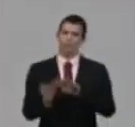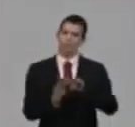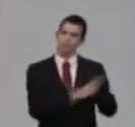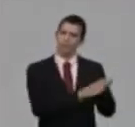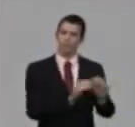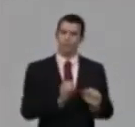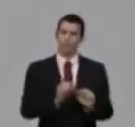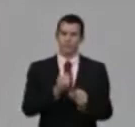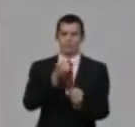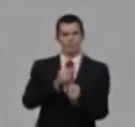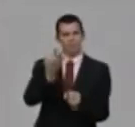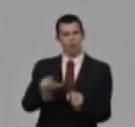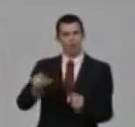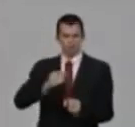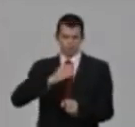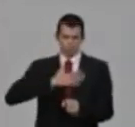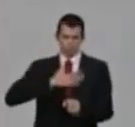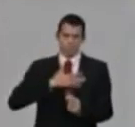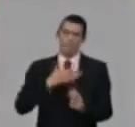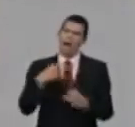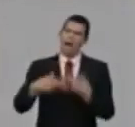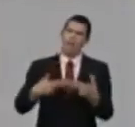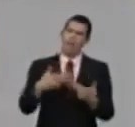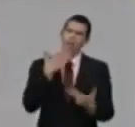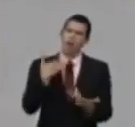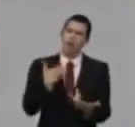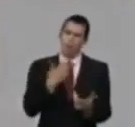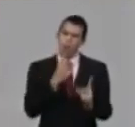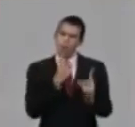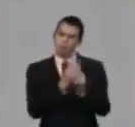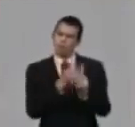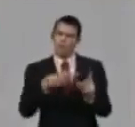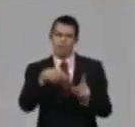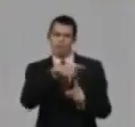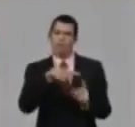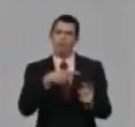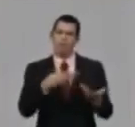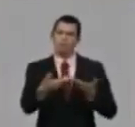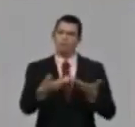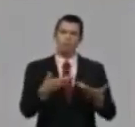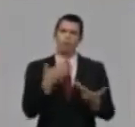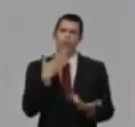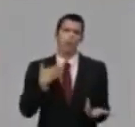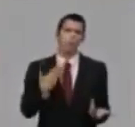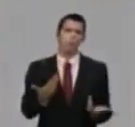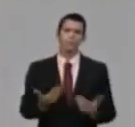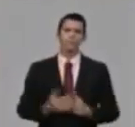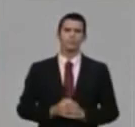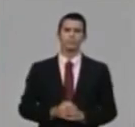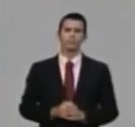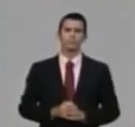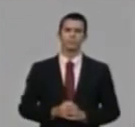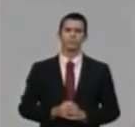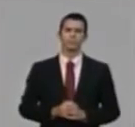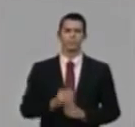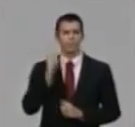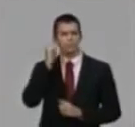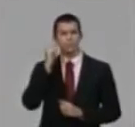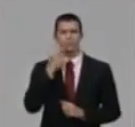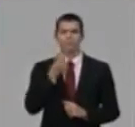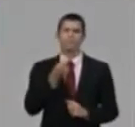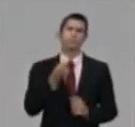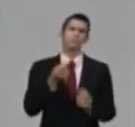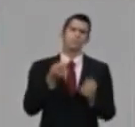al trabajo por cuenta propia, ministro? Bueno, los trabajadores por cuenta propia, hay varias